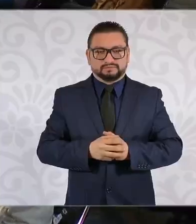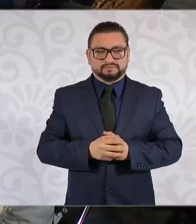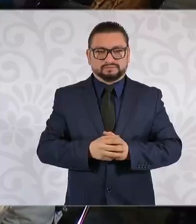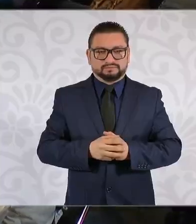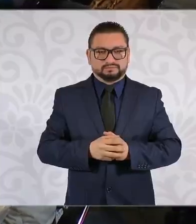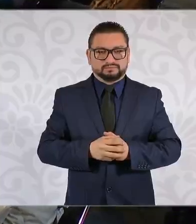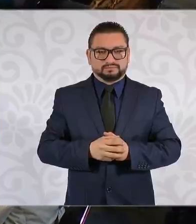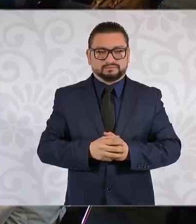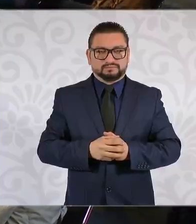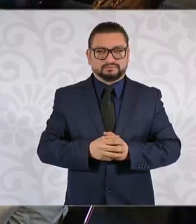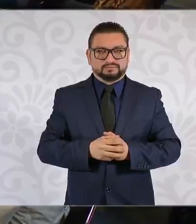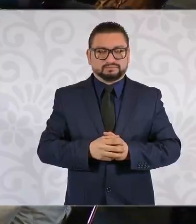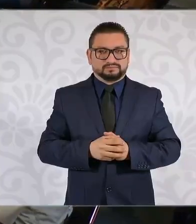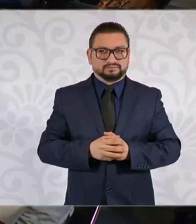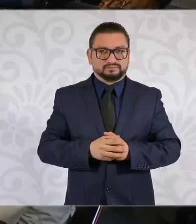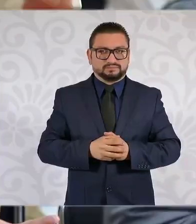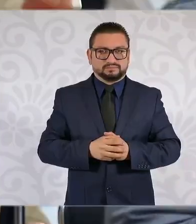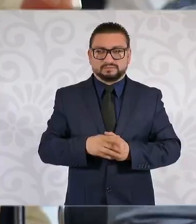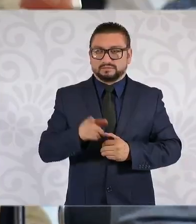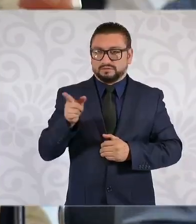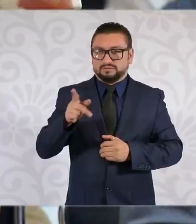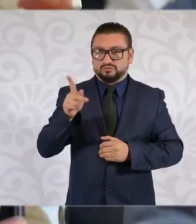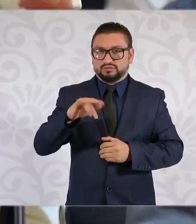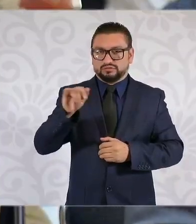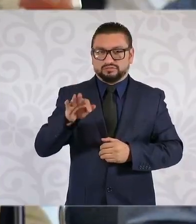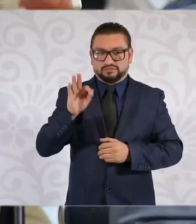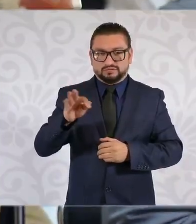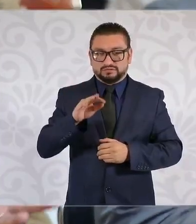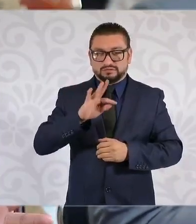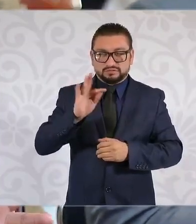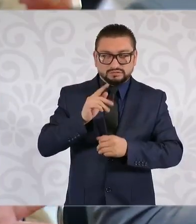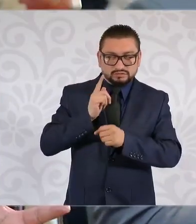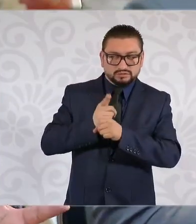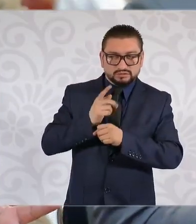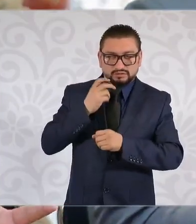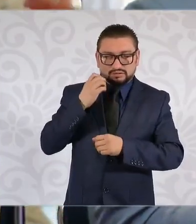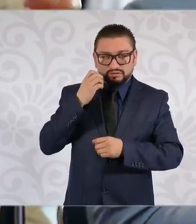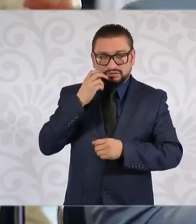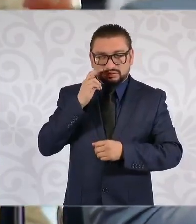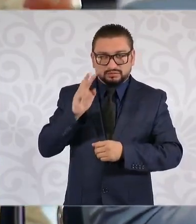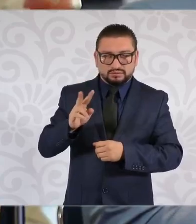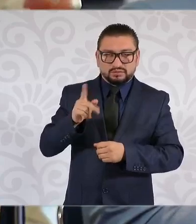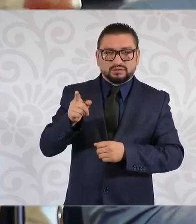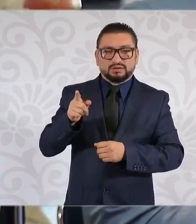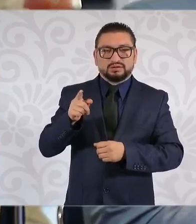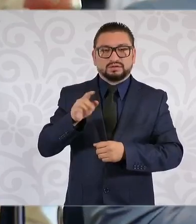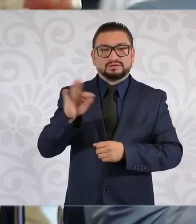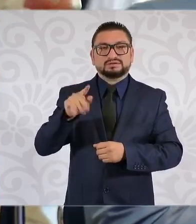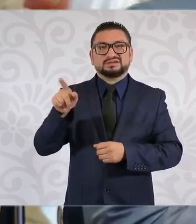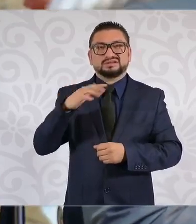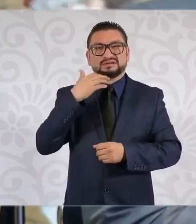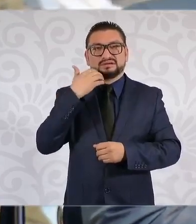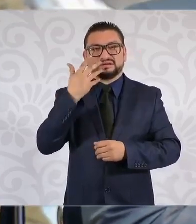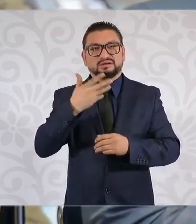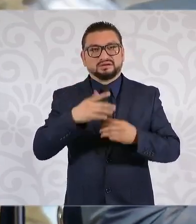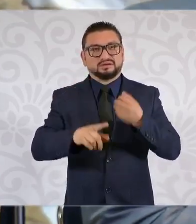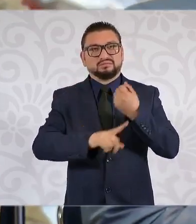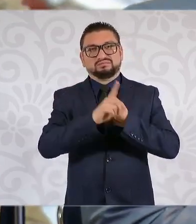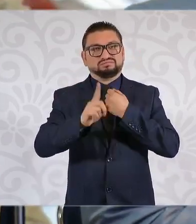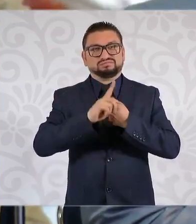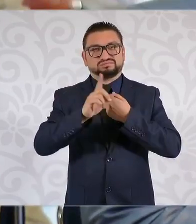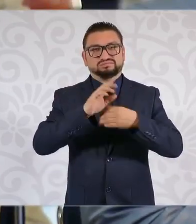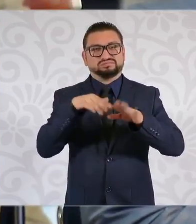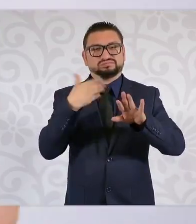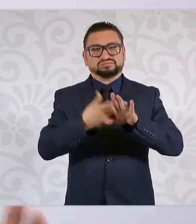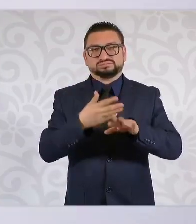presidenta, que el Poder Judicial o usted ve que el Poder Judicial es el que está intentando provocar una crisis constitucional?